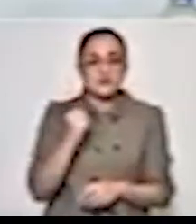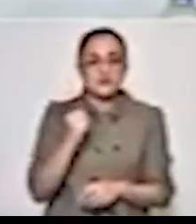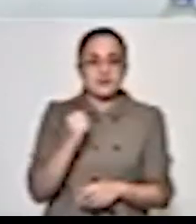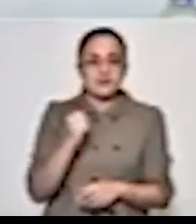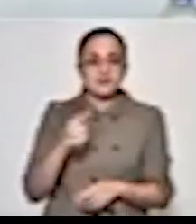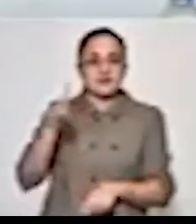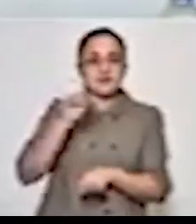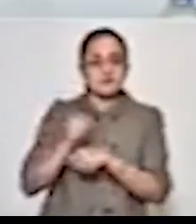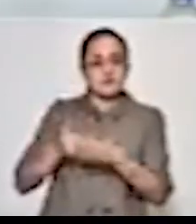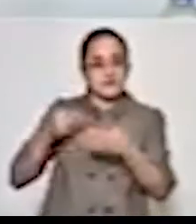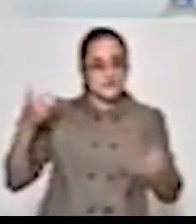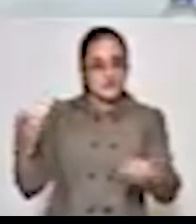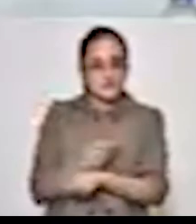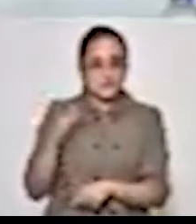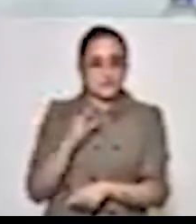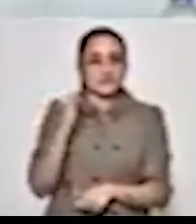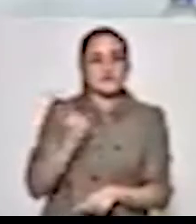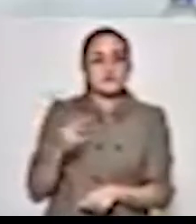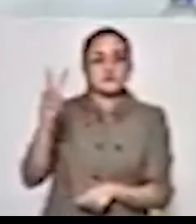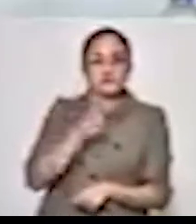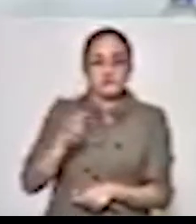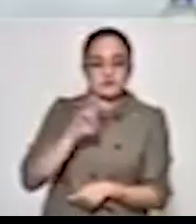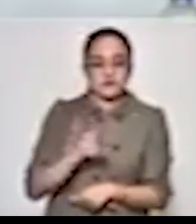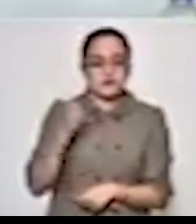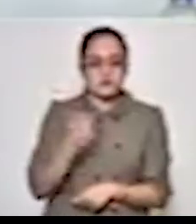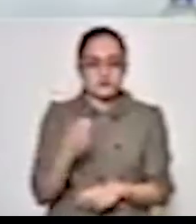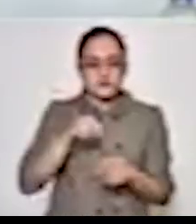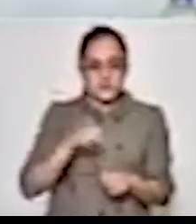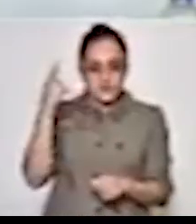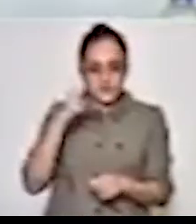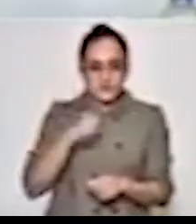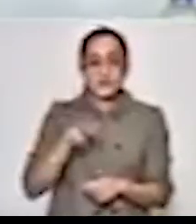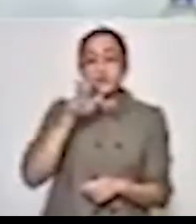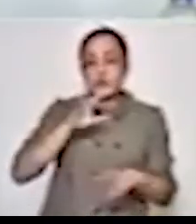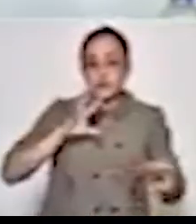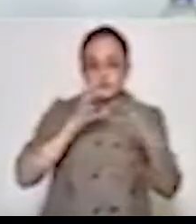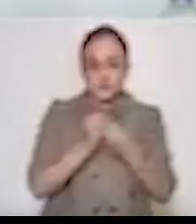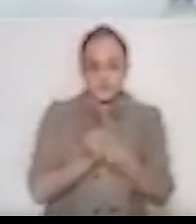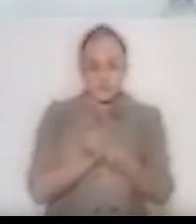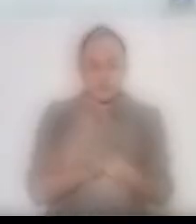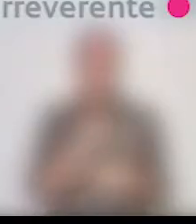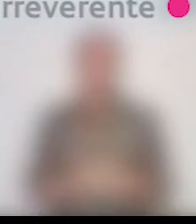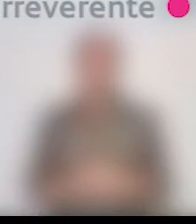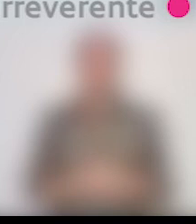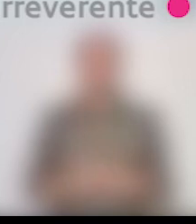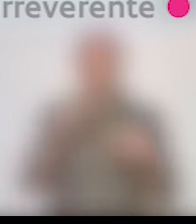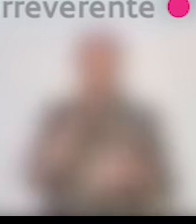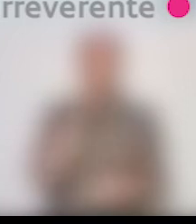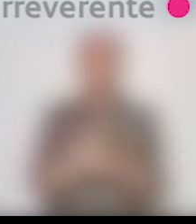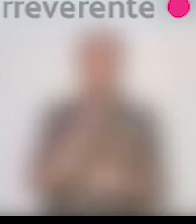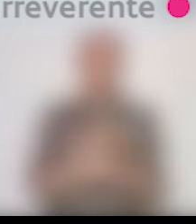semana inmediata anterior, y el viernes siete en Puebla, son dieciocho, ¿es cuánto Fer? Gracias por